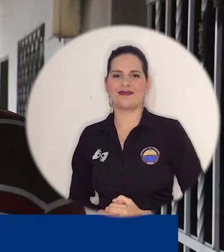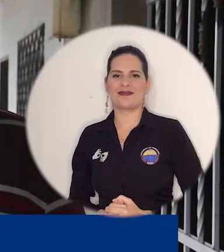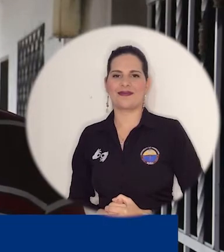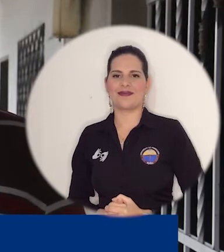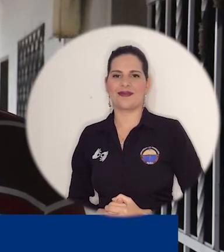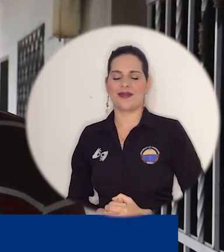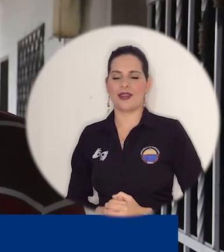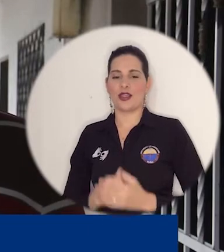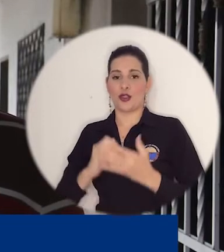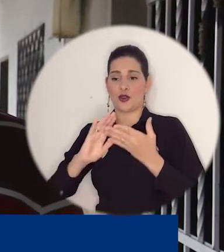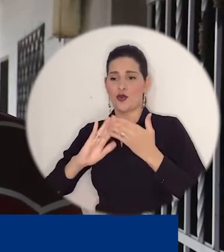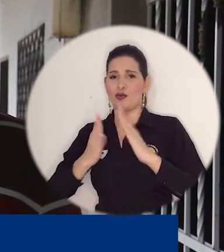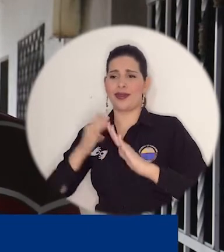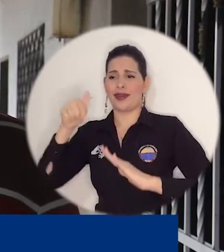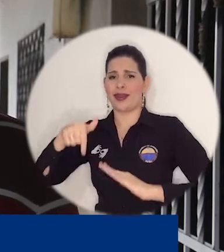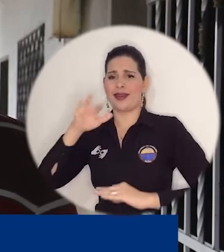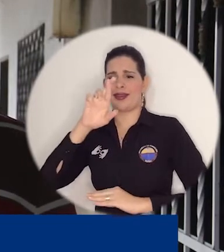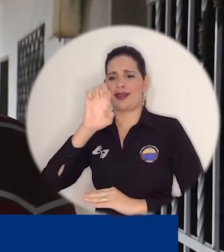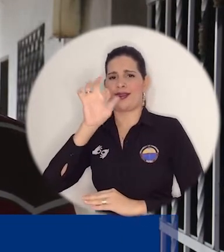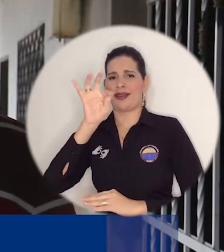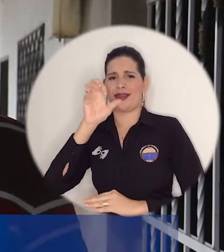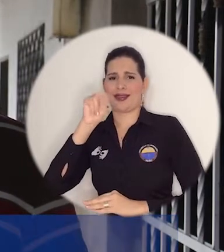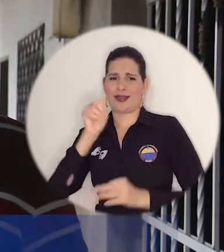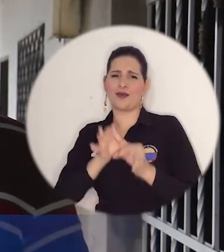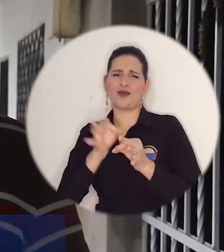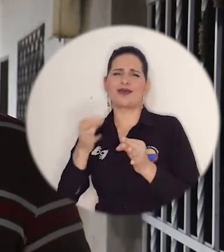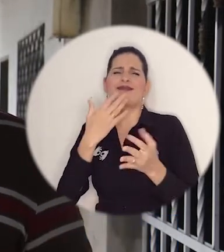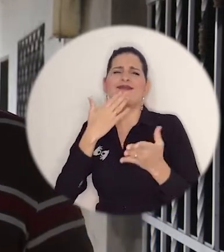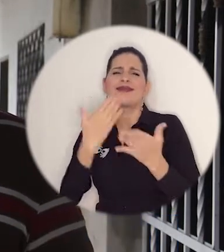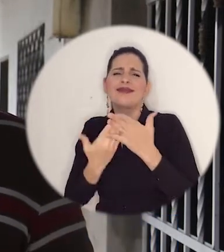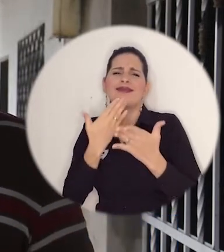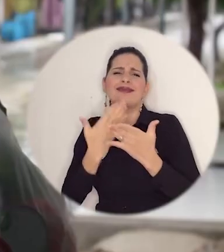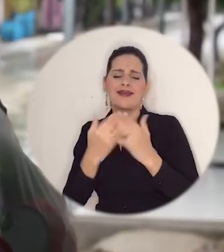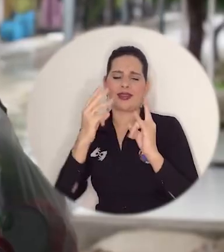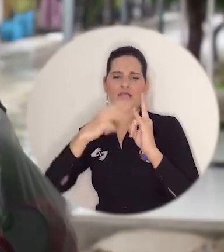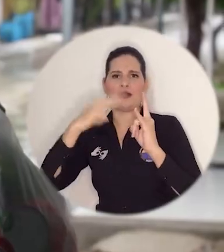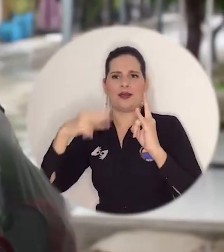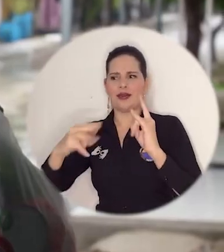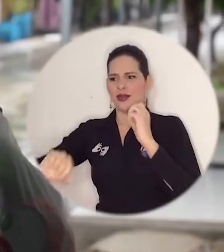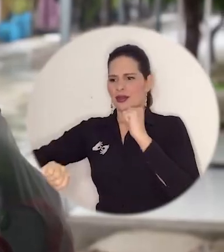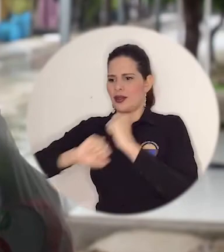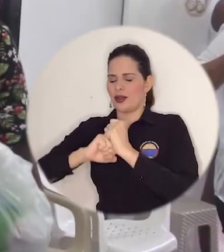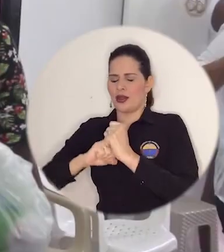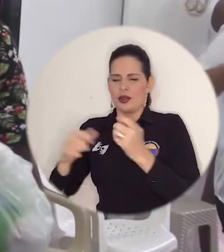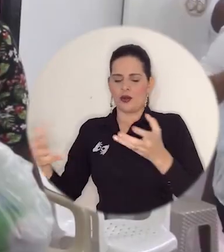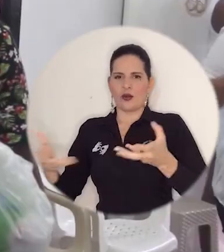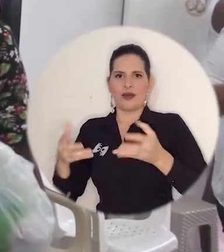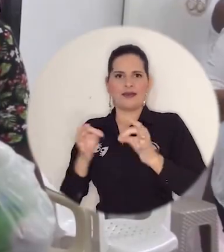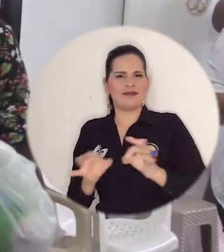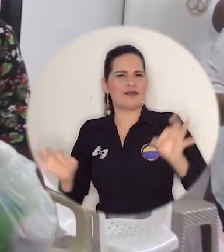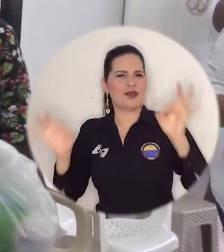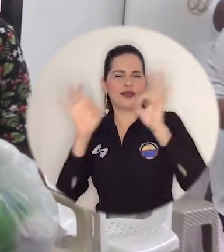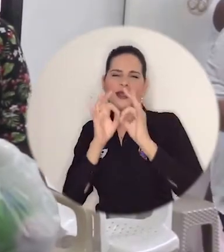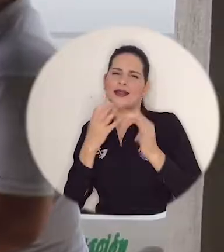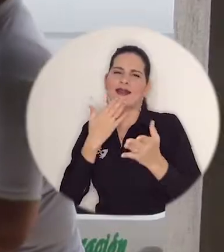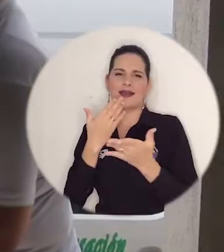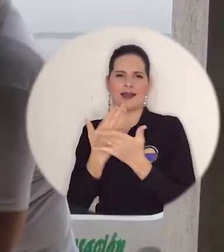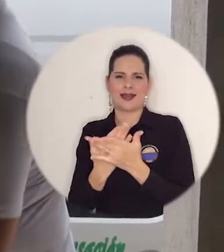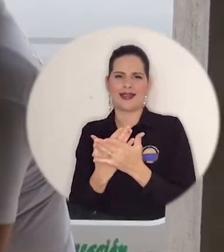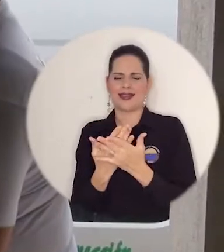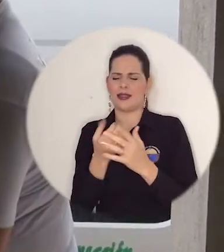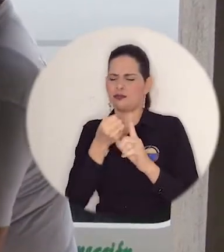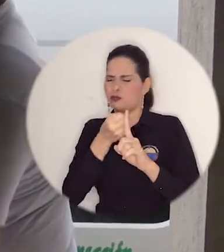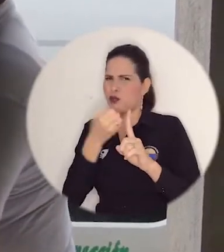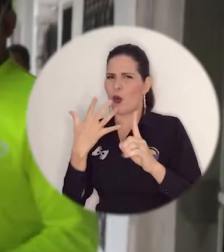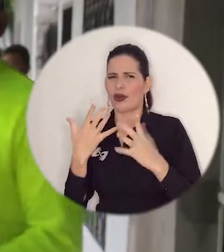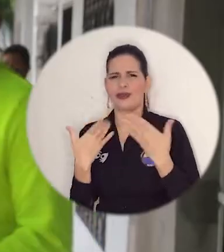La comunidad del Retén es muy agradecida con la universidad por esta labor social tan importante que proyecta